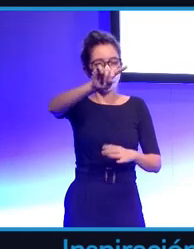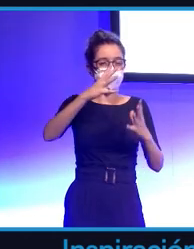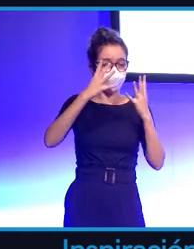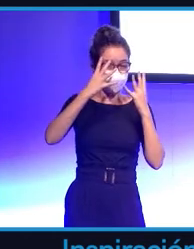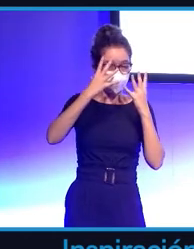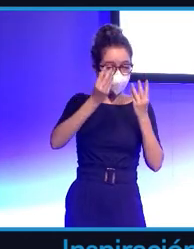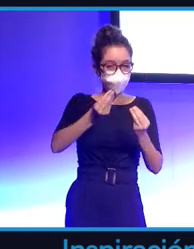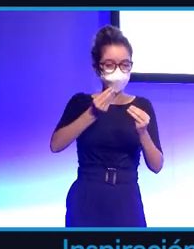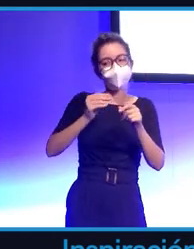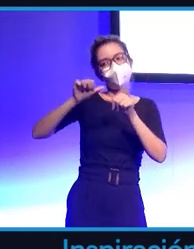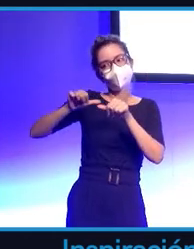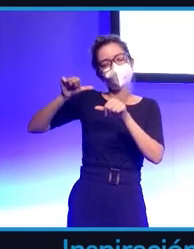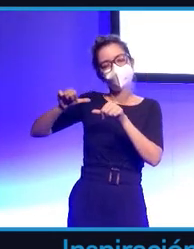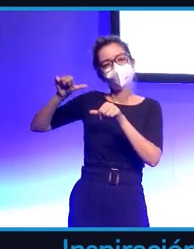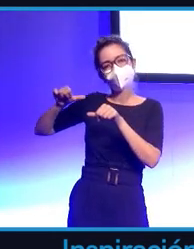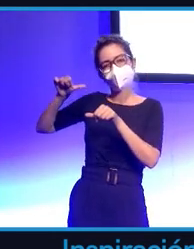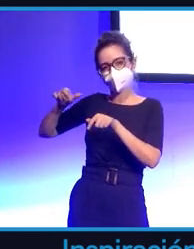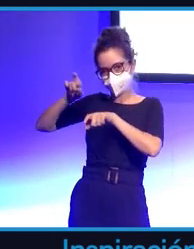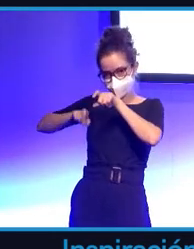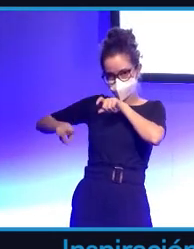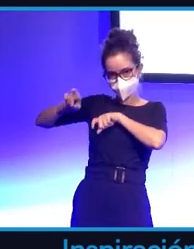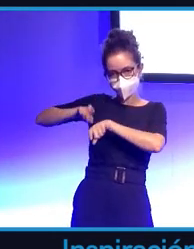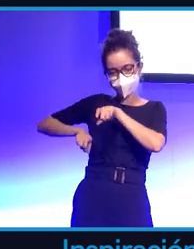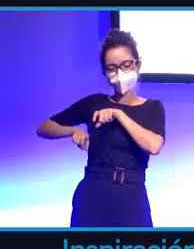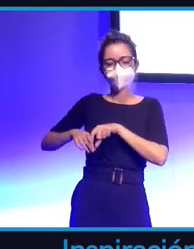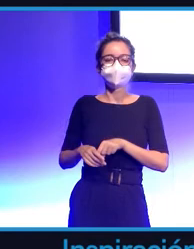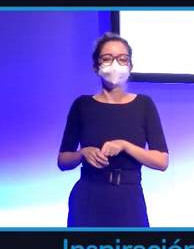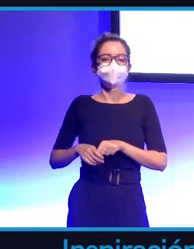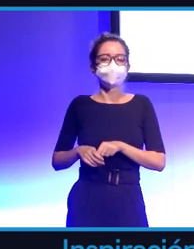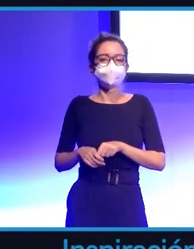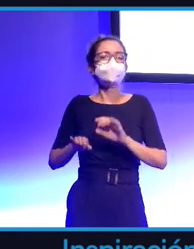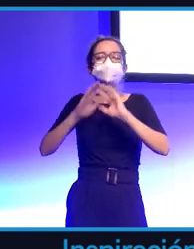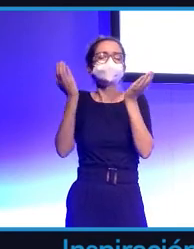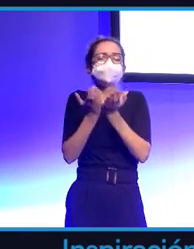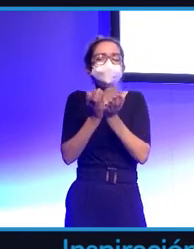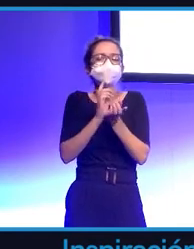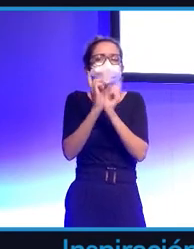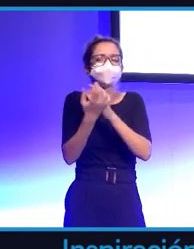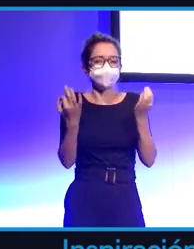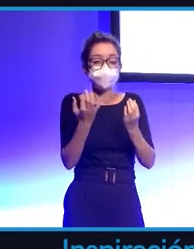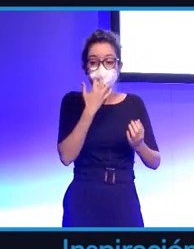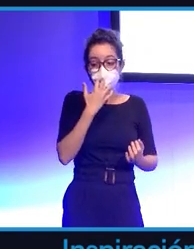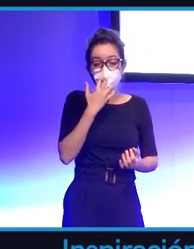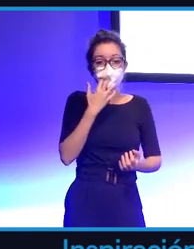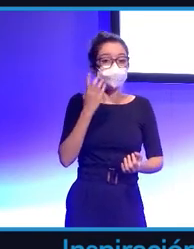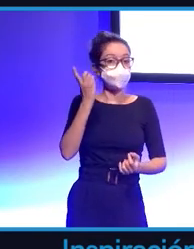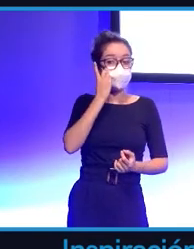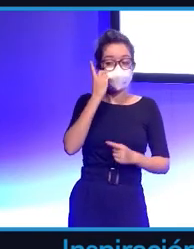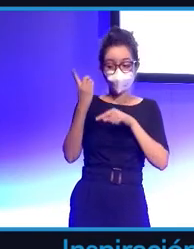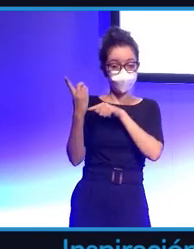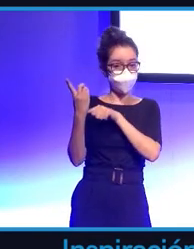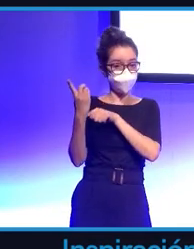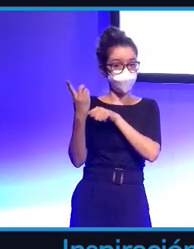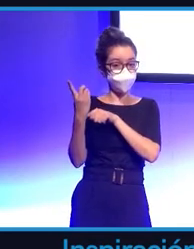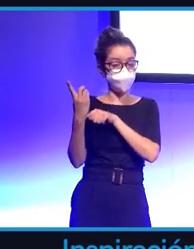que irnos hacia atrás un poquito y entender qué es lo que está cambiando en el mundo. Para empezar, los móviles, como los conocíamos hasta ahora,